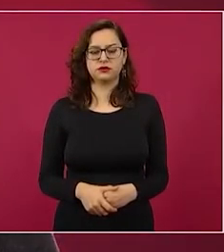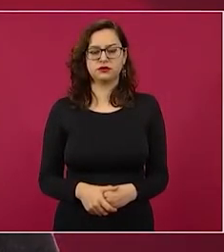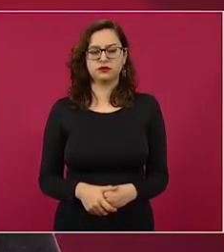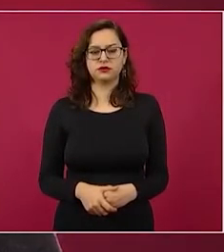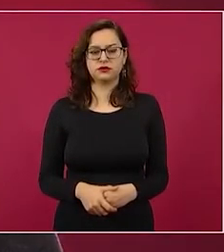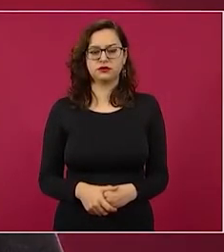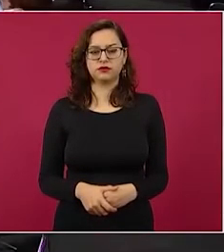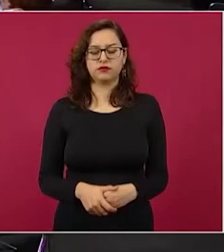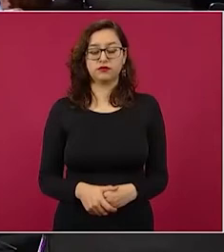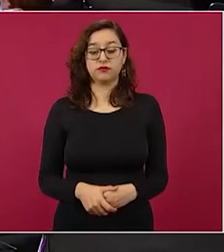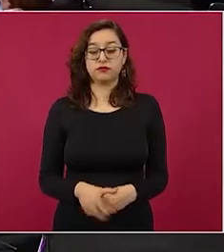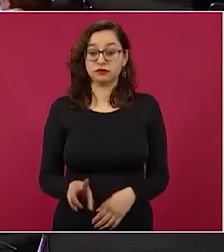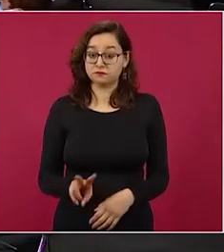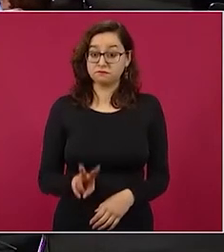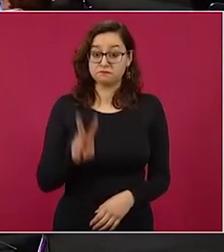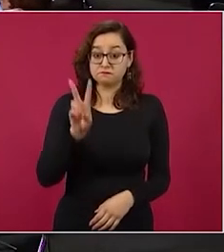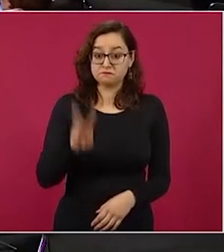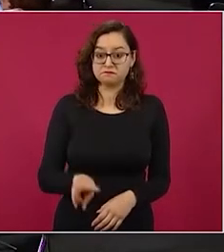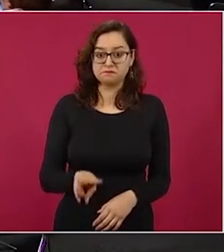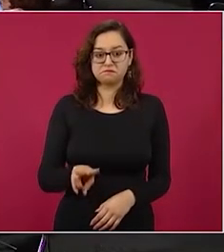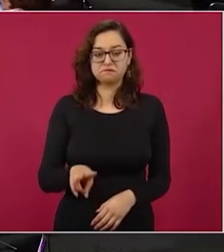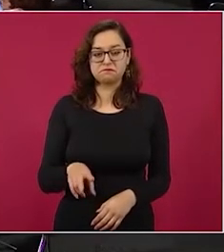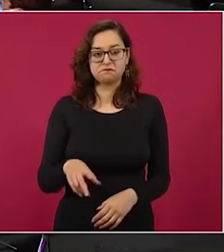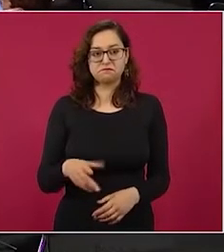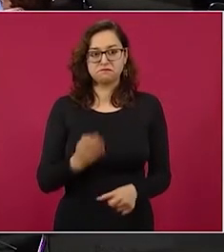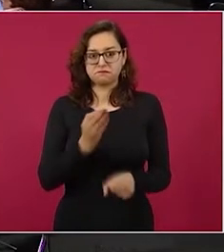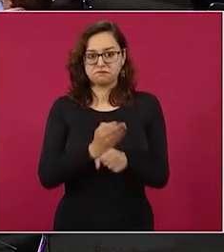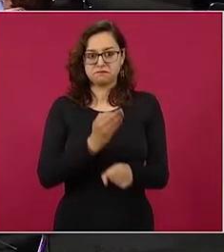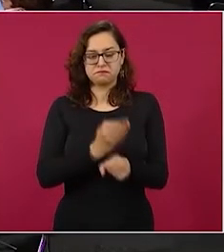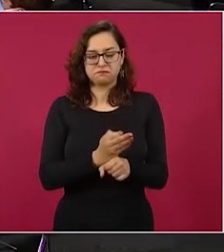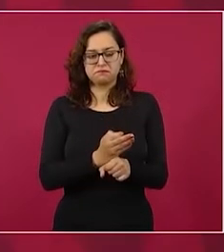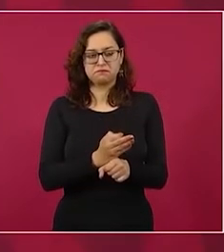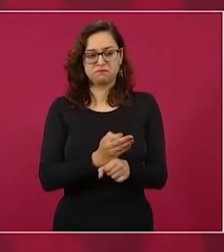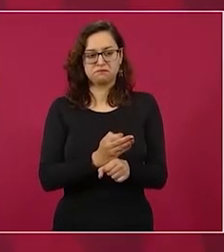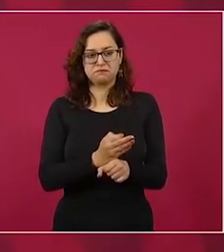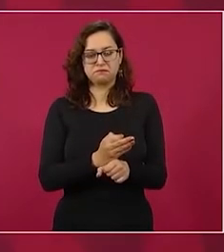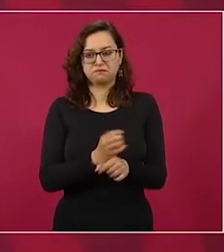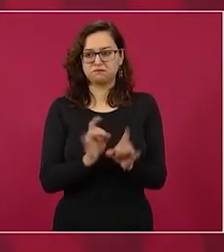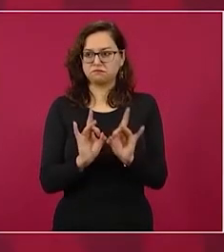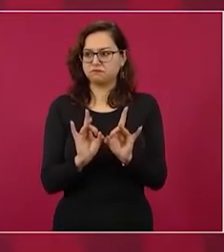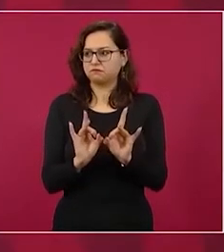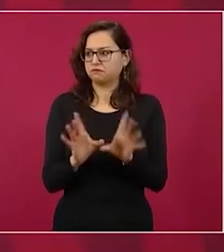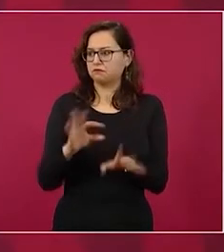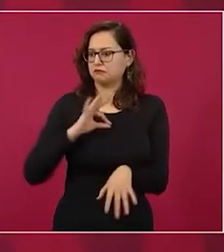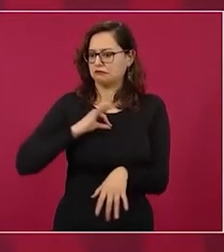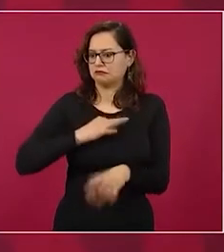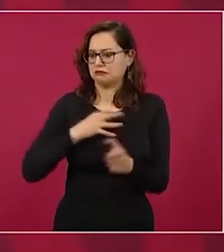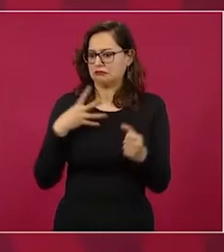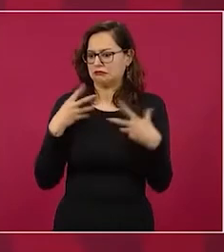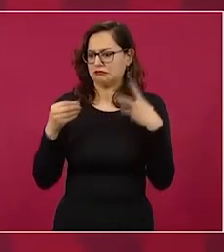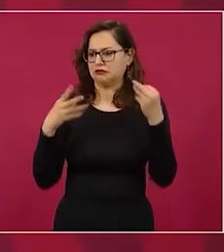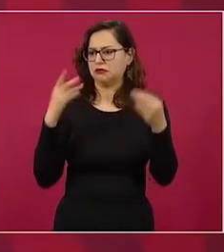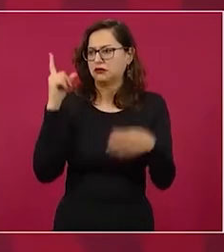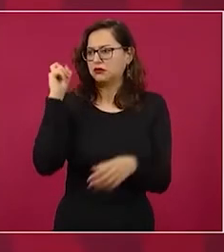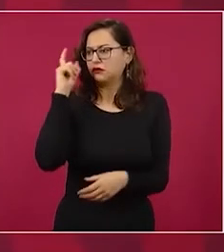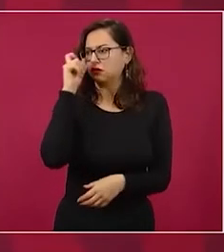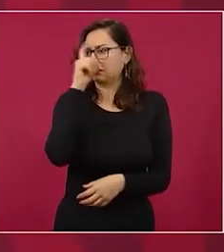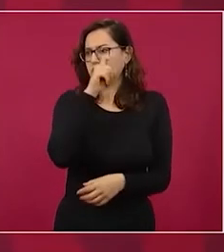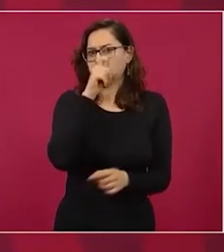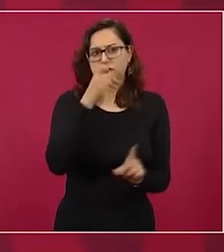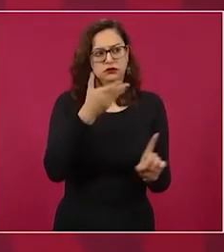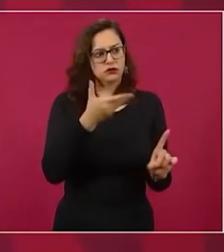dicha el que contemos en una circunstancia tan difícil con un